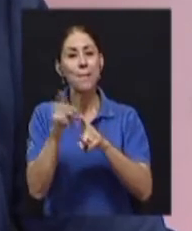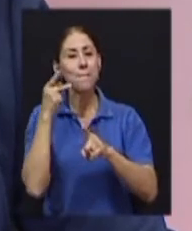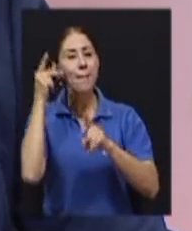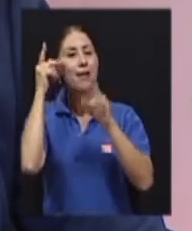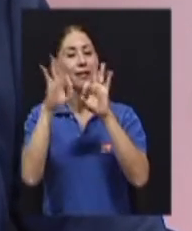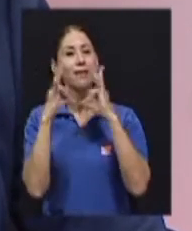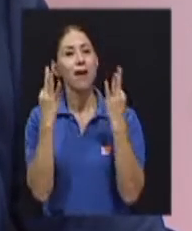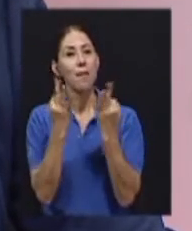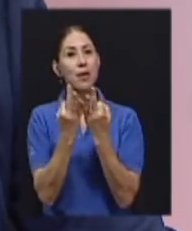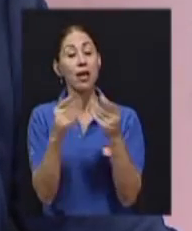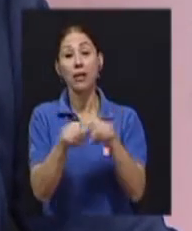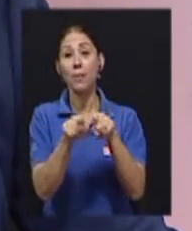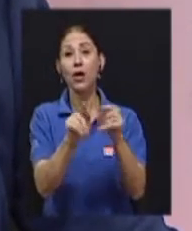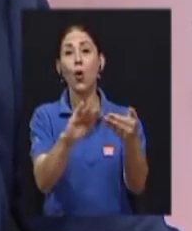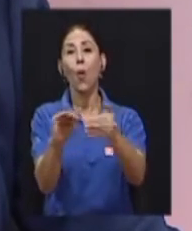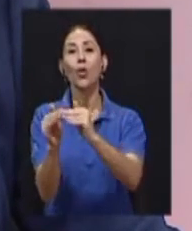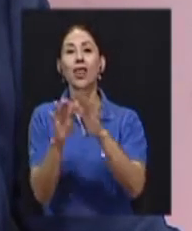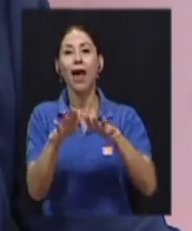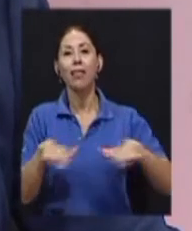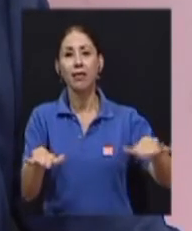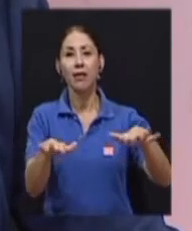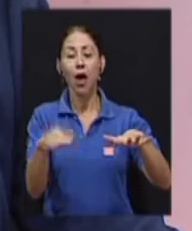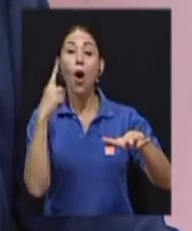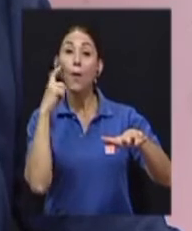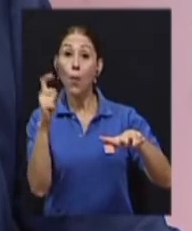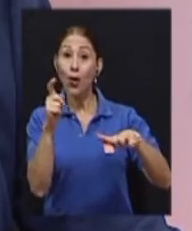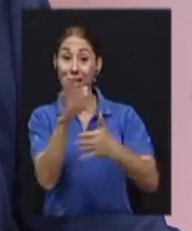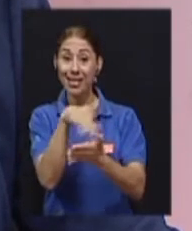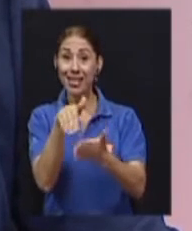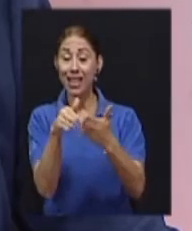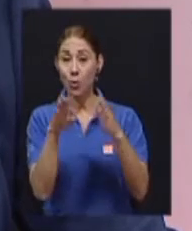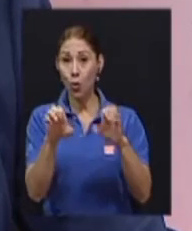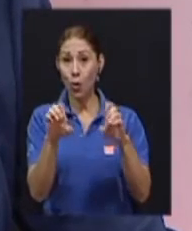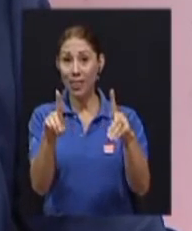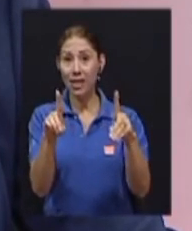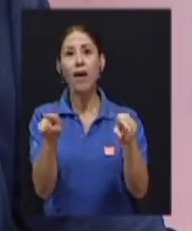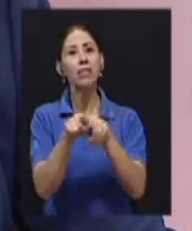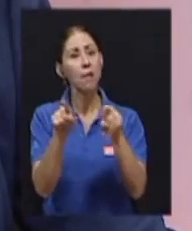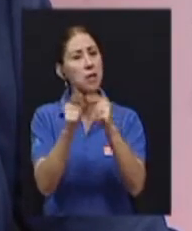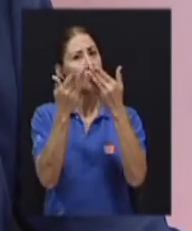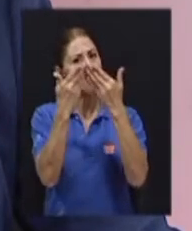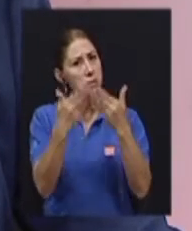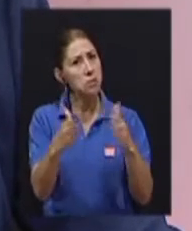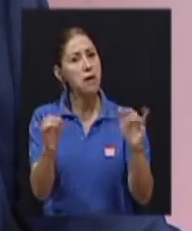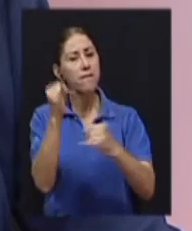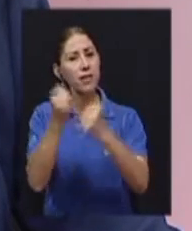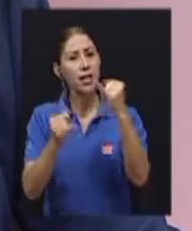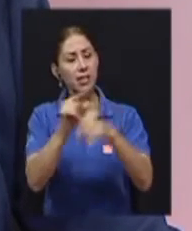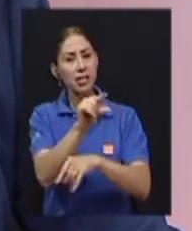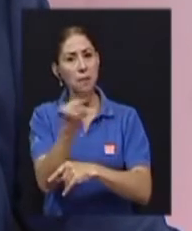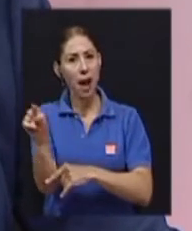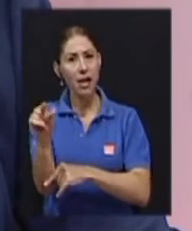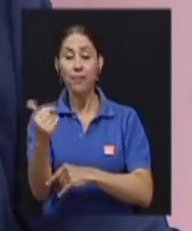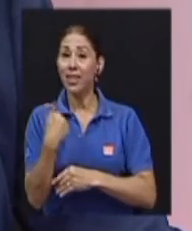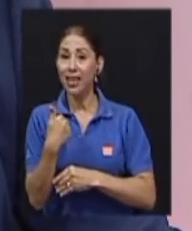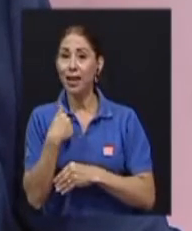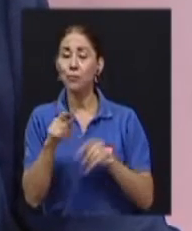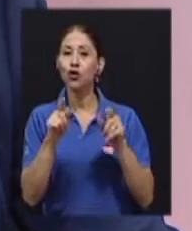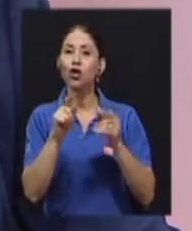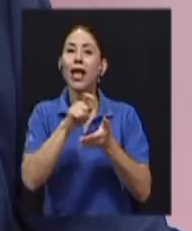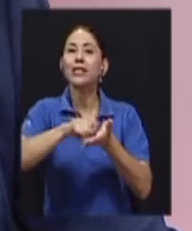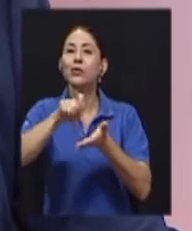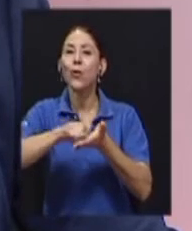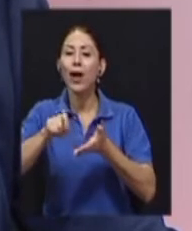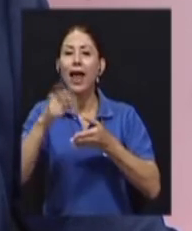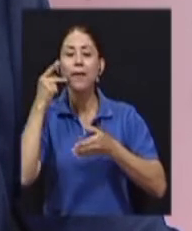comunidad, porque las puertas de nuestro centro educativo también está abierta los fines de semana, tenemos escuela de padres, tenemos